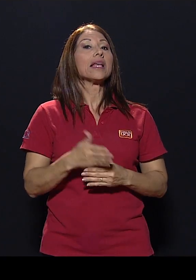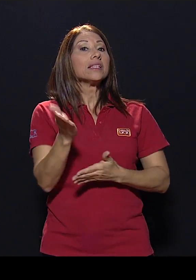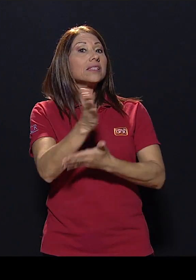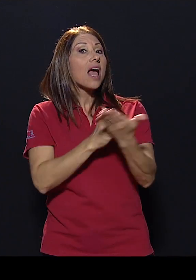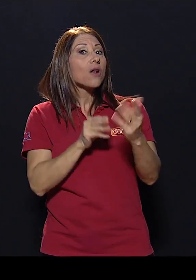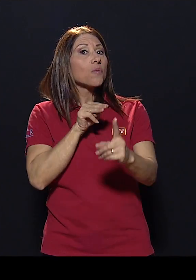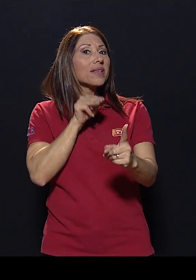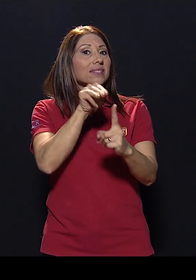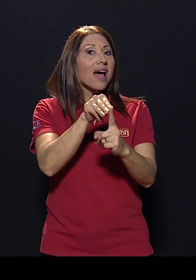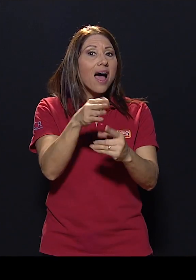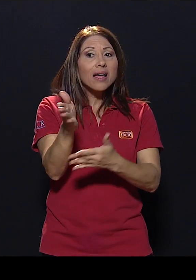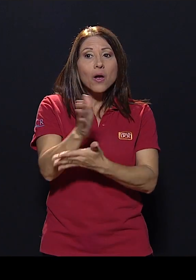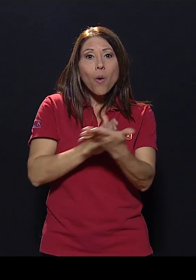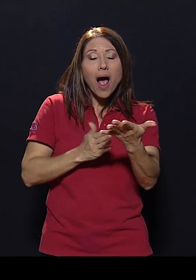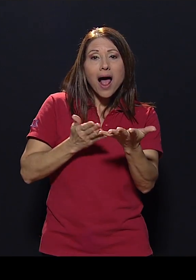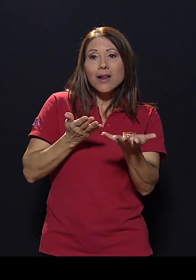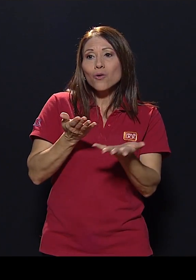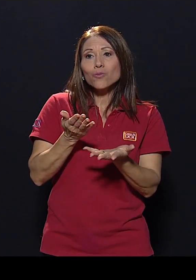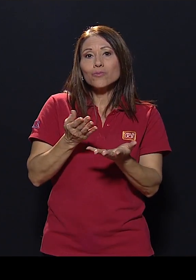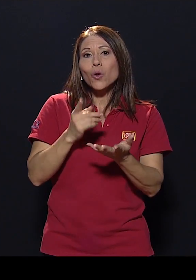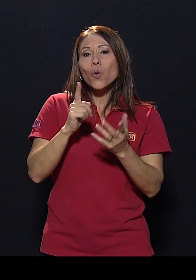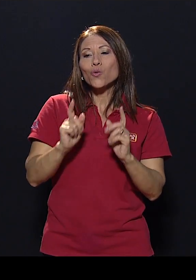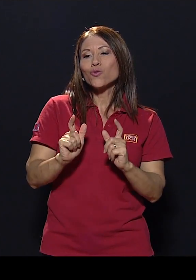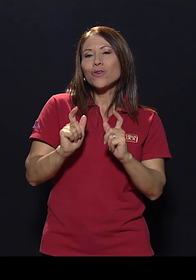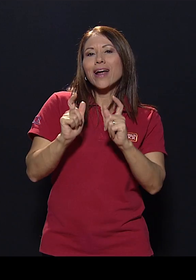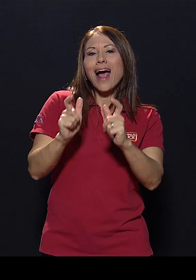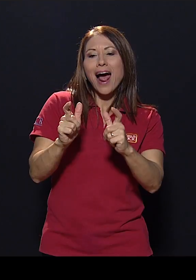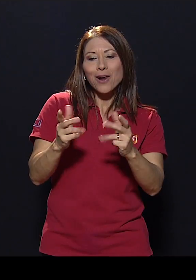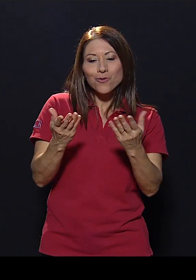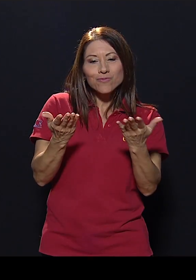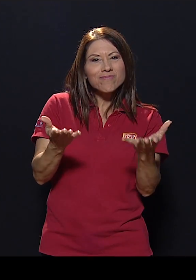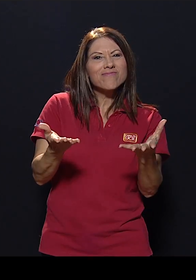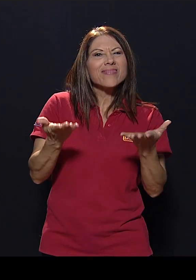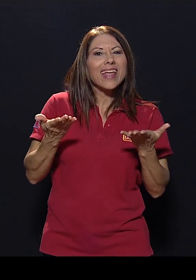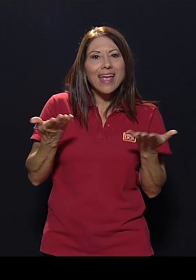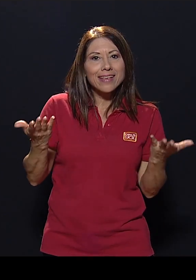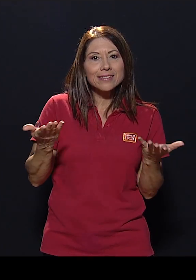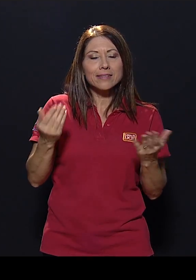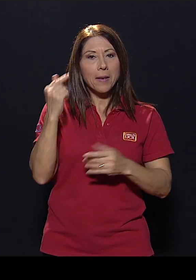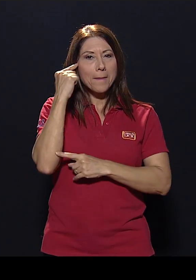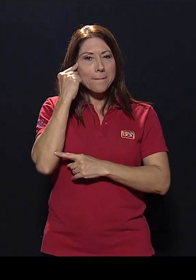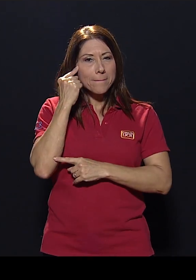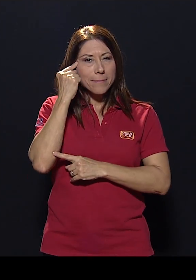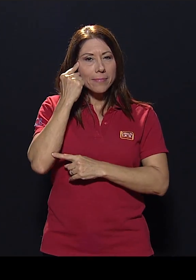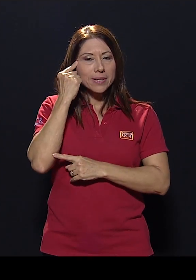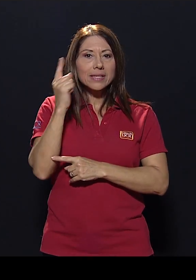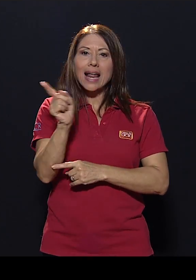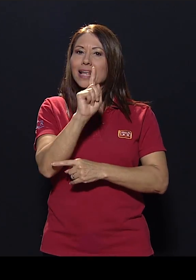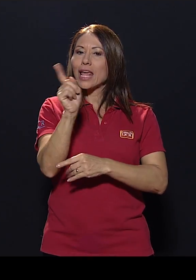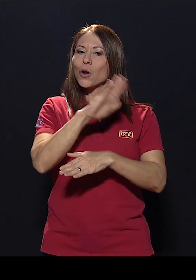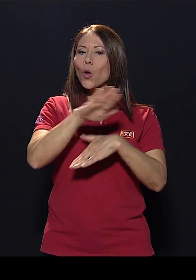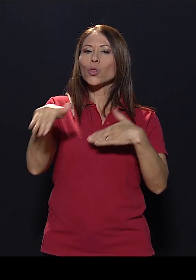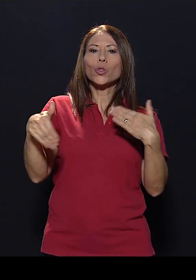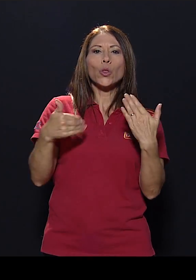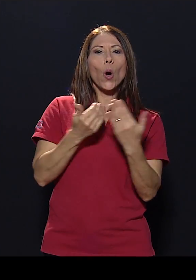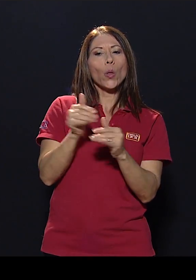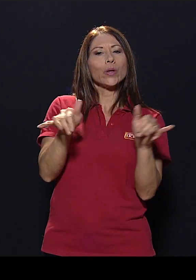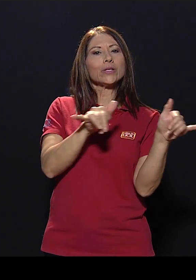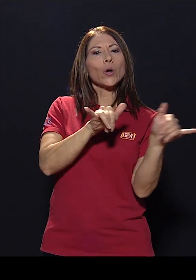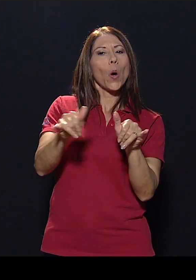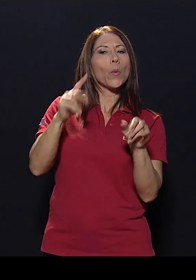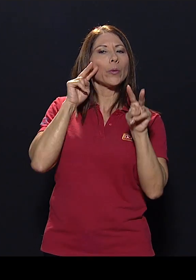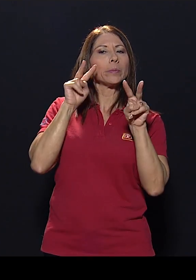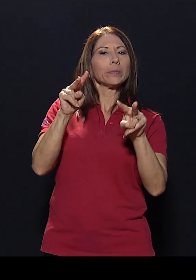o hay algún regalo que uno puede llevar a casa, es quizás pensar en que no todo es lo que parece,